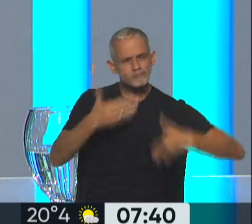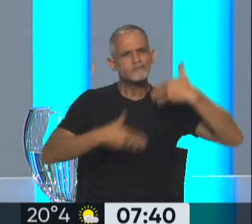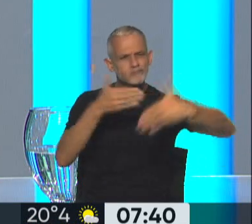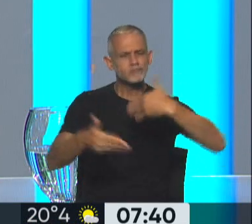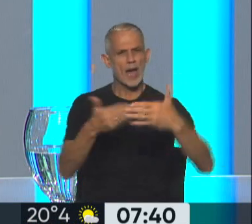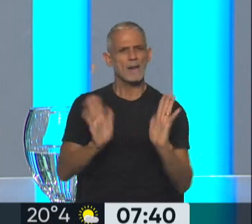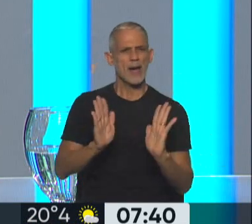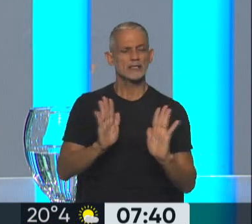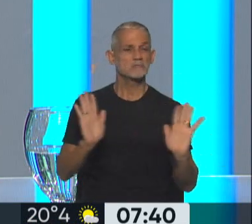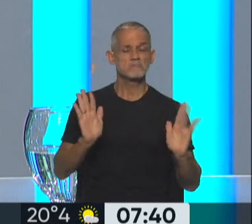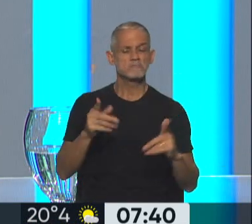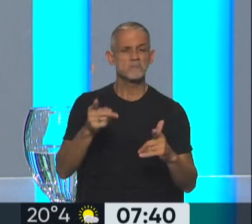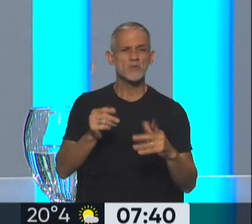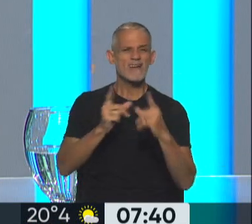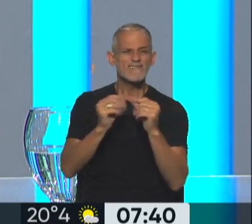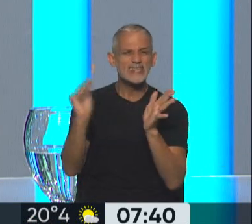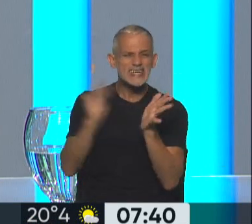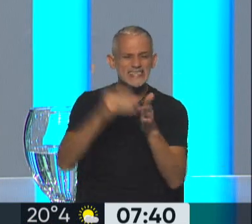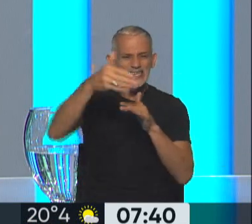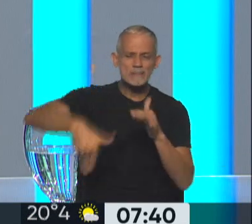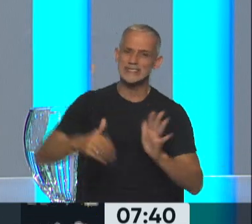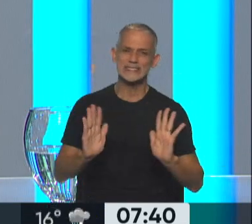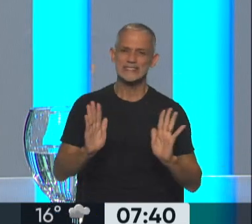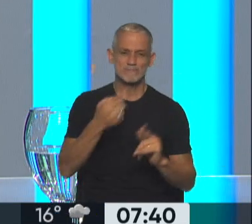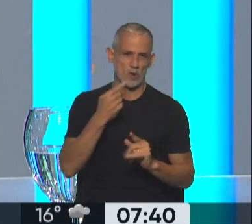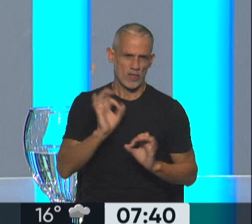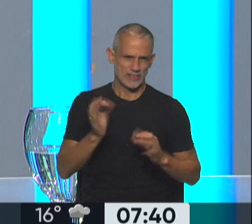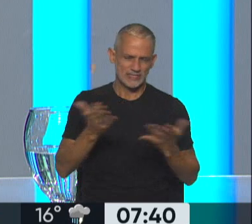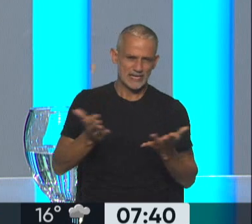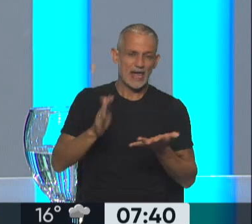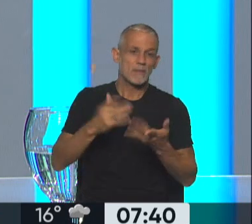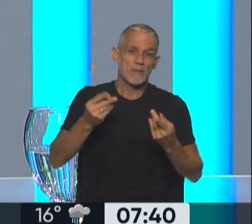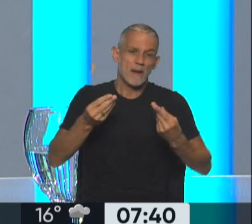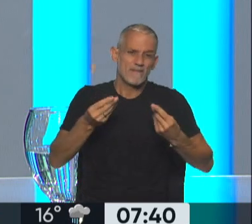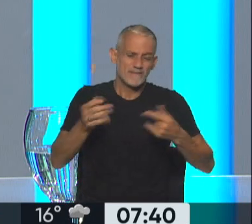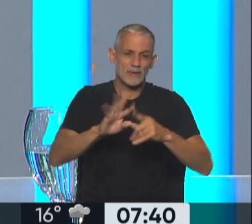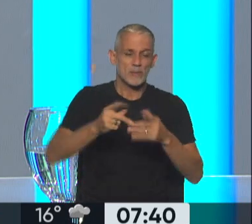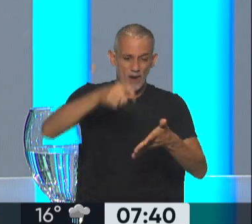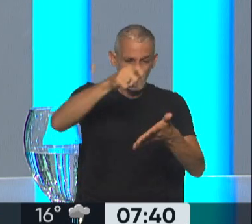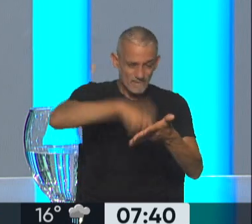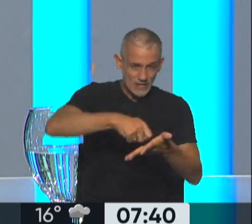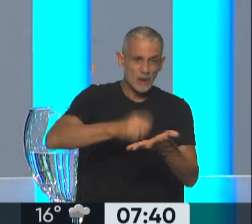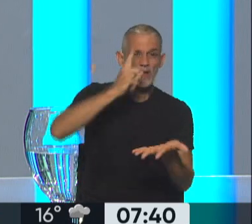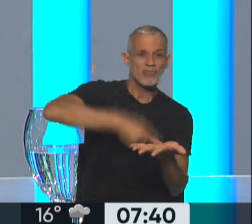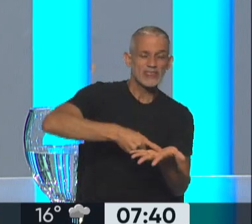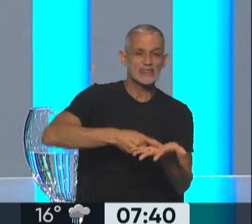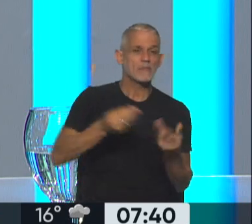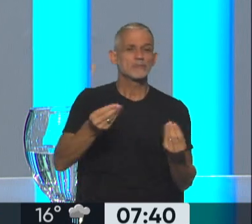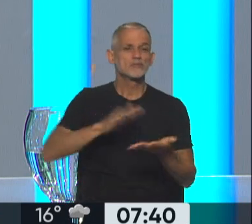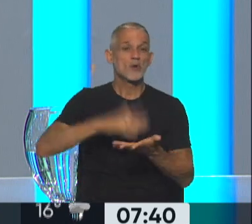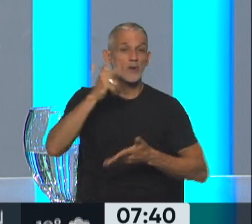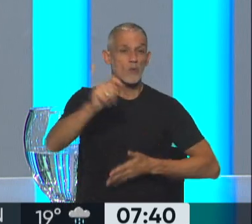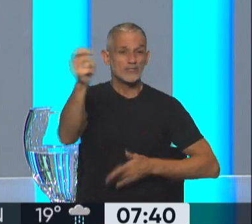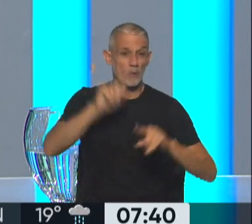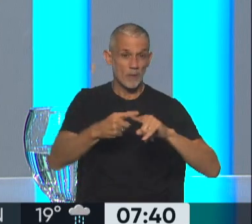no le pone todavía fecha límite o fecha final para finalmente firmar los dictámenes correspondientes respecto a este